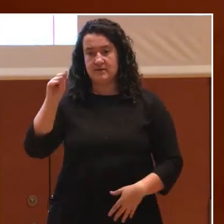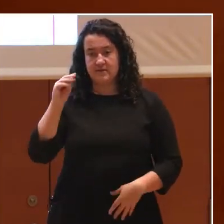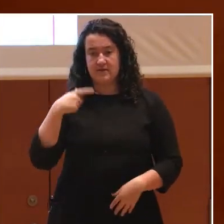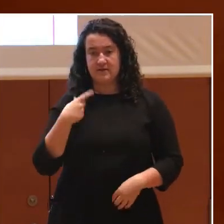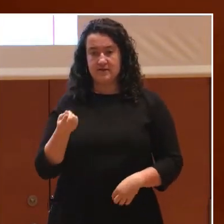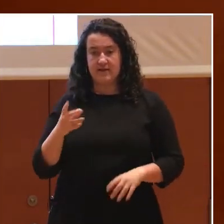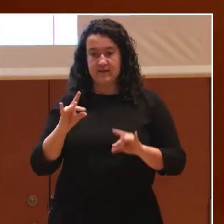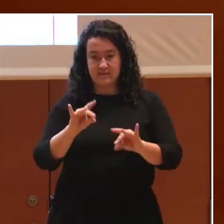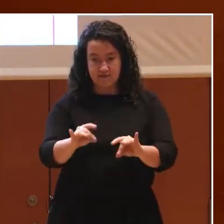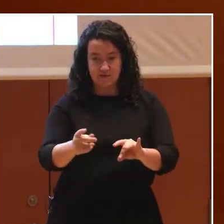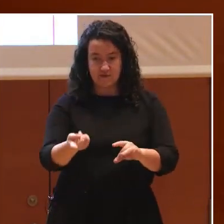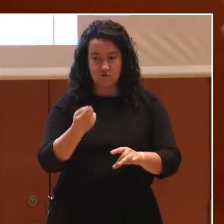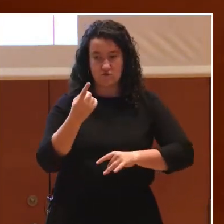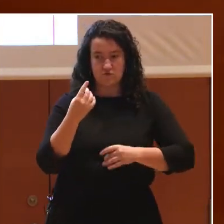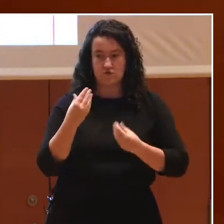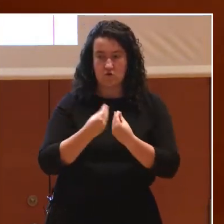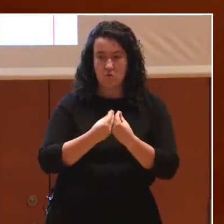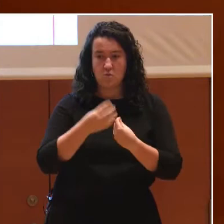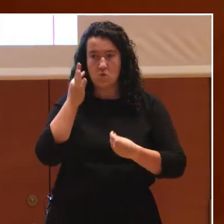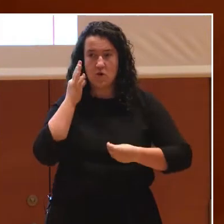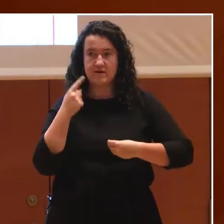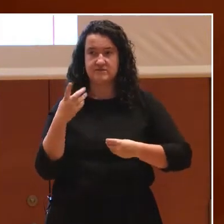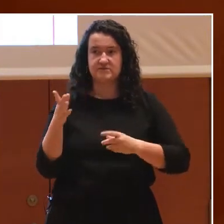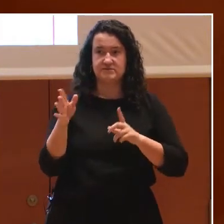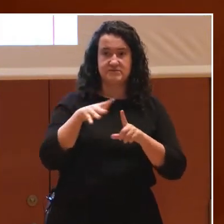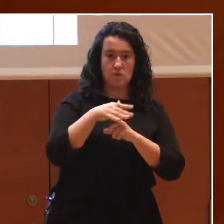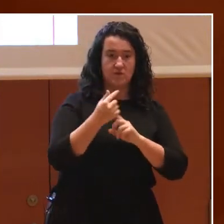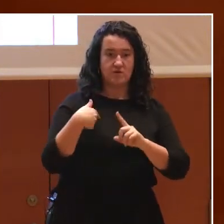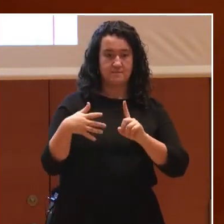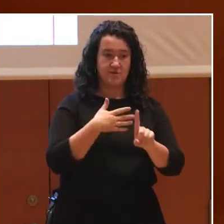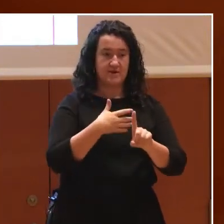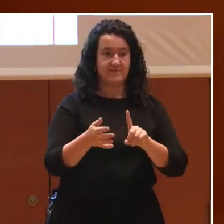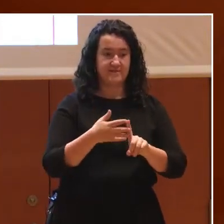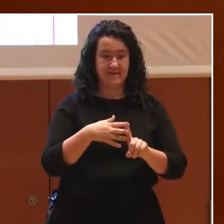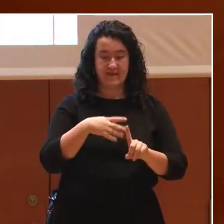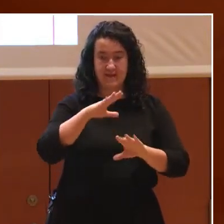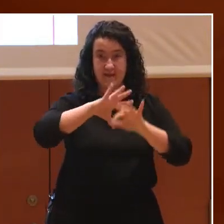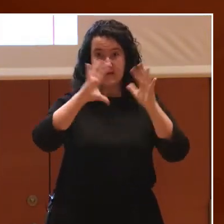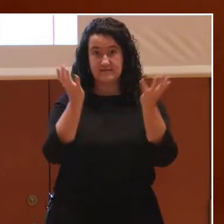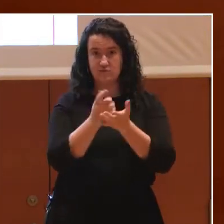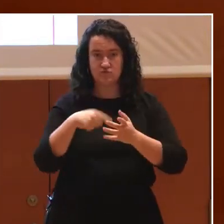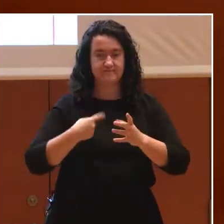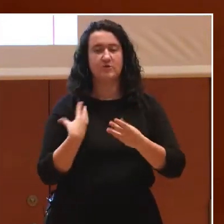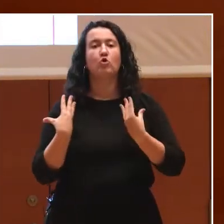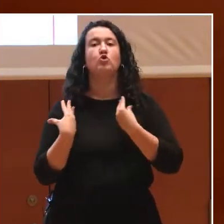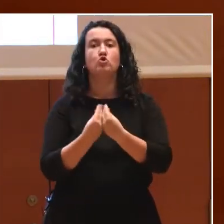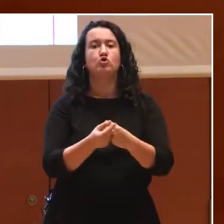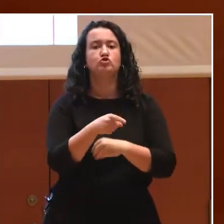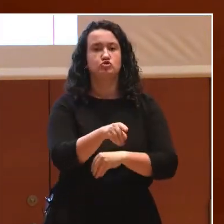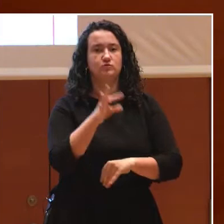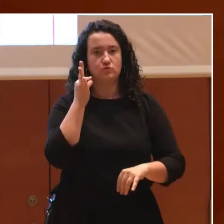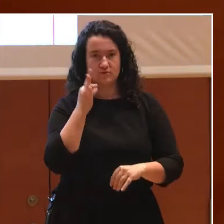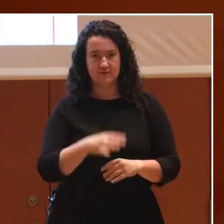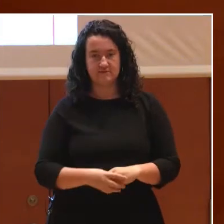con las mujeres que enfrentan situaciones de violencia, no en este mundo, sino junto con ellas, desde ese acompañamiento nos